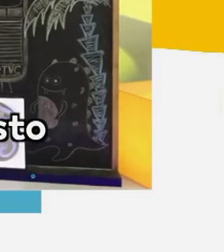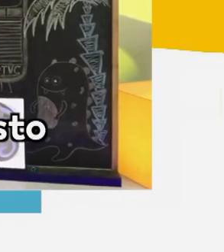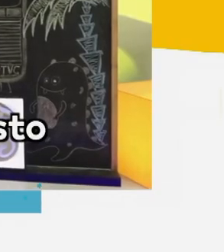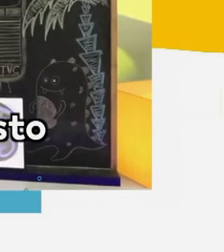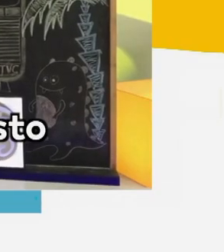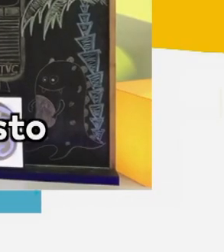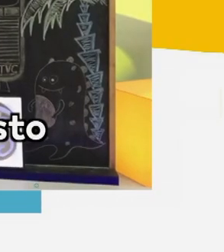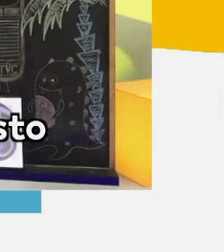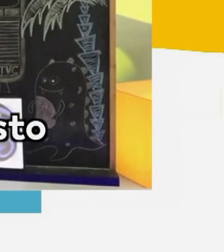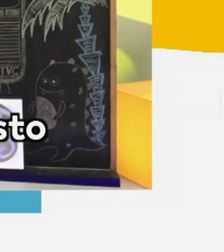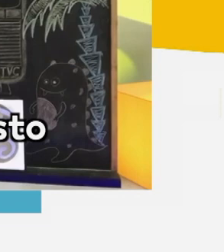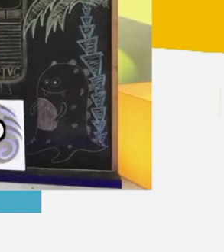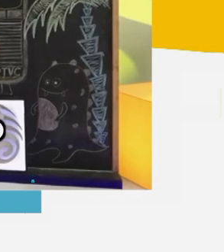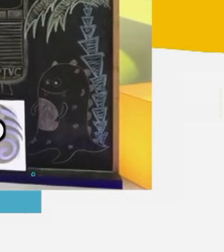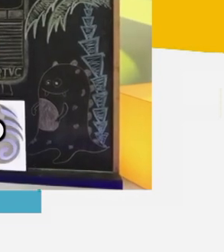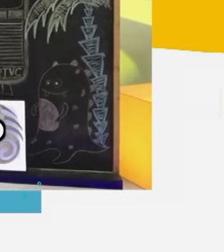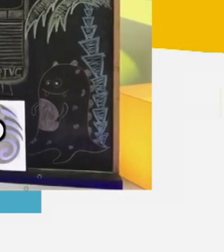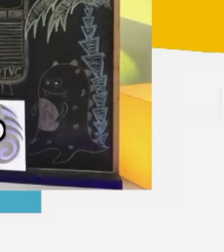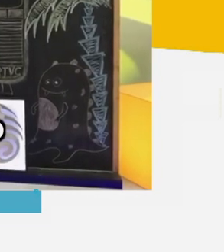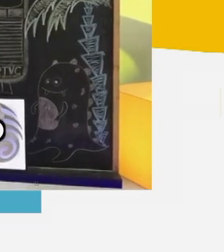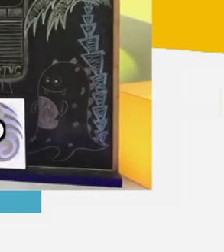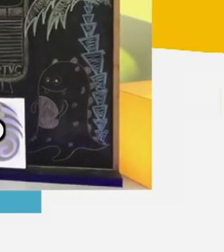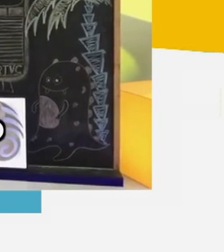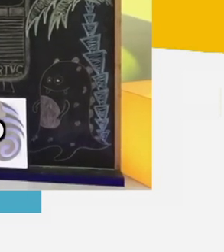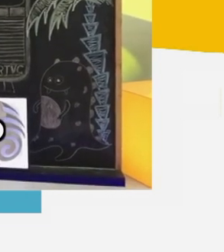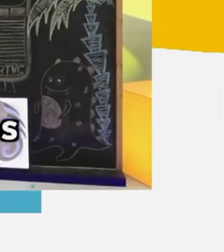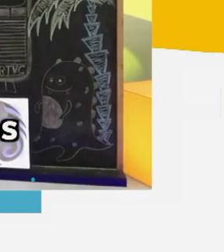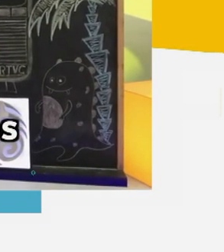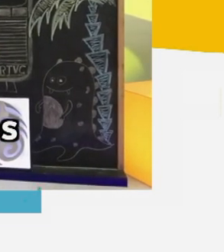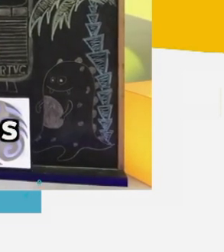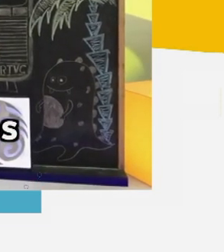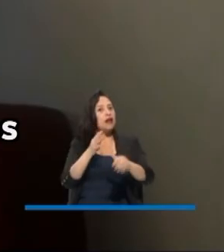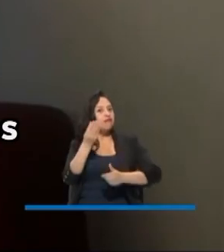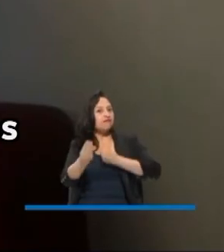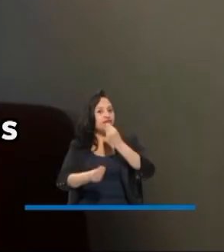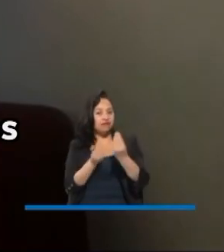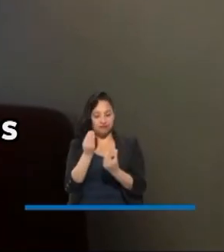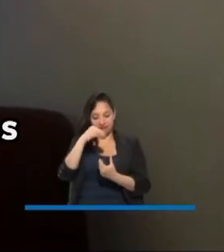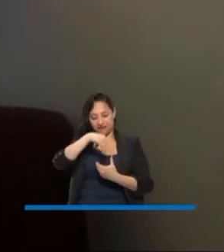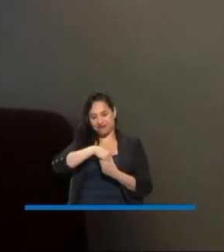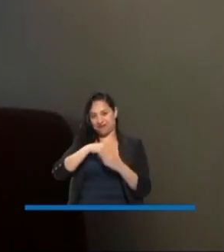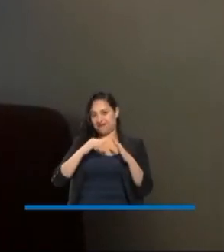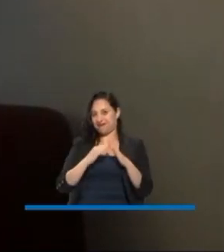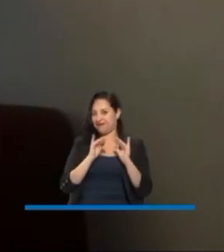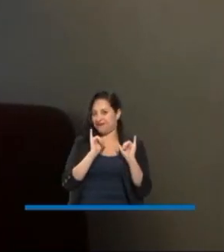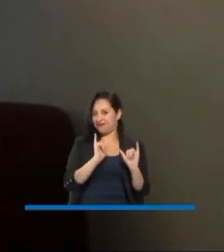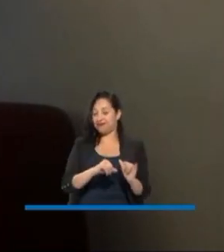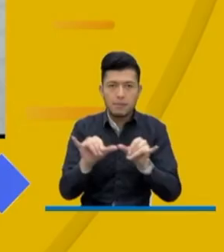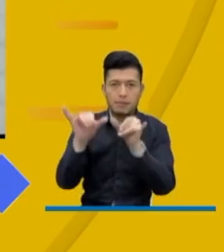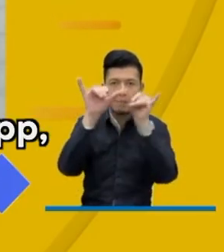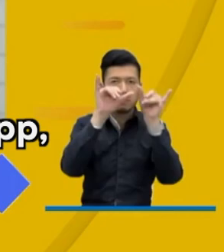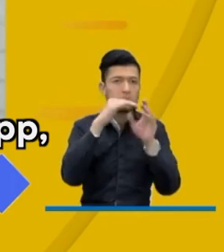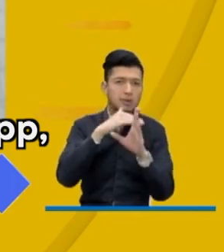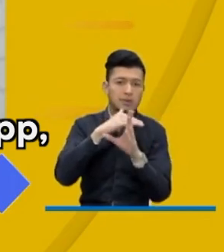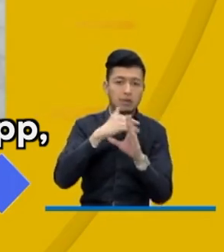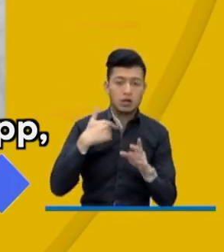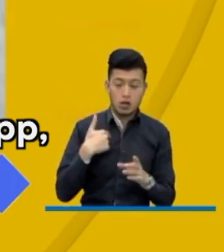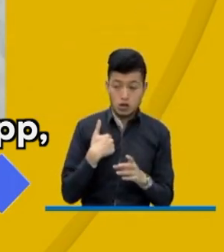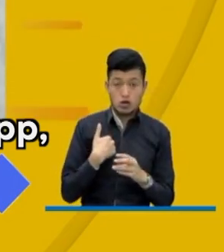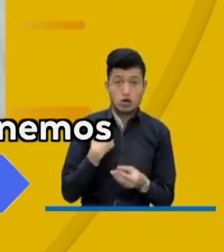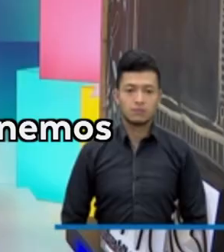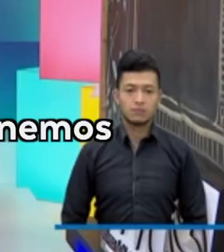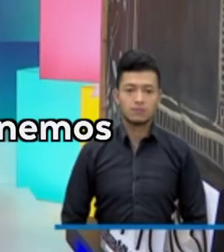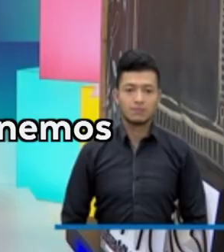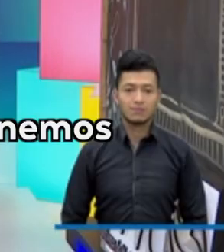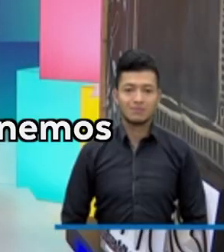Lo más gratificante de todo esto es poder recibir tanto cariño y tanta recepción de los niños a través de redes sociales, a través de la línea de